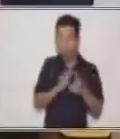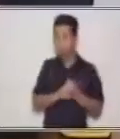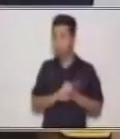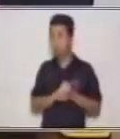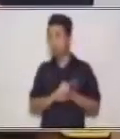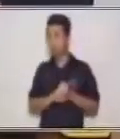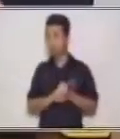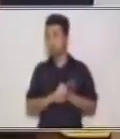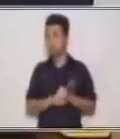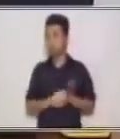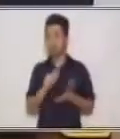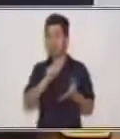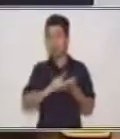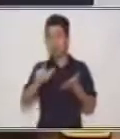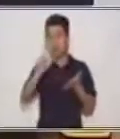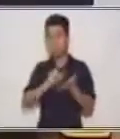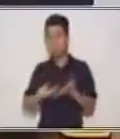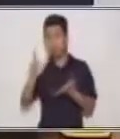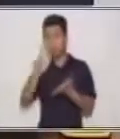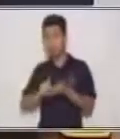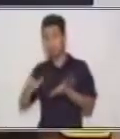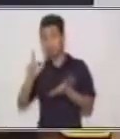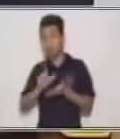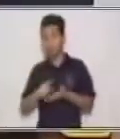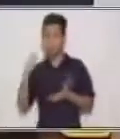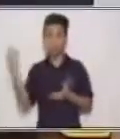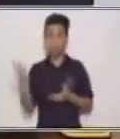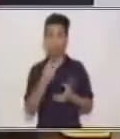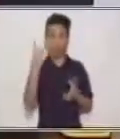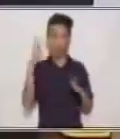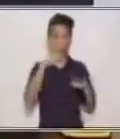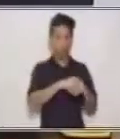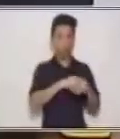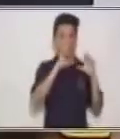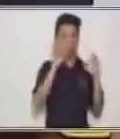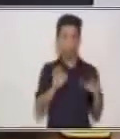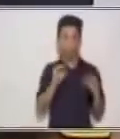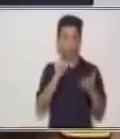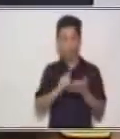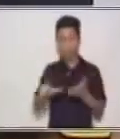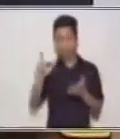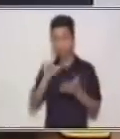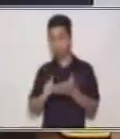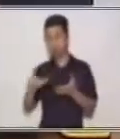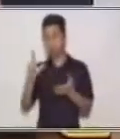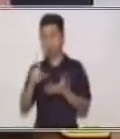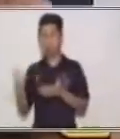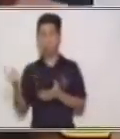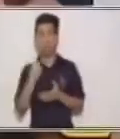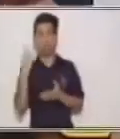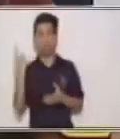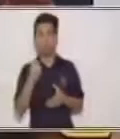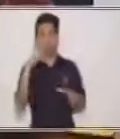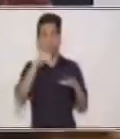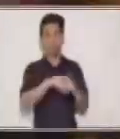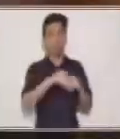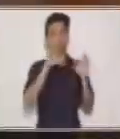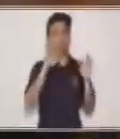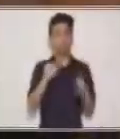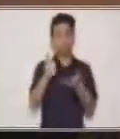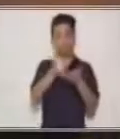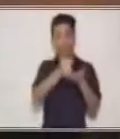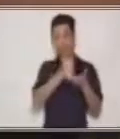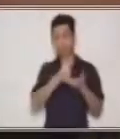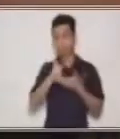Limpio, limpio, guardo todo en su lugar. Limpio, limpio, todos pueden ayudar.